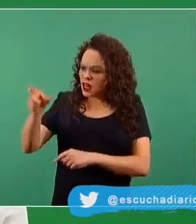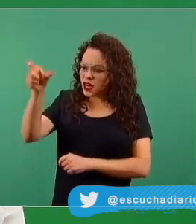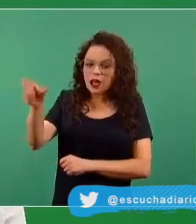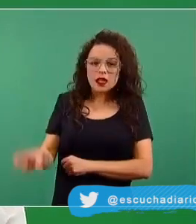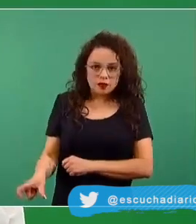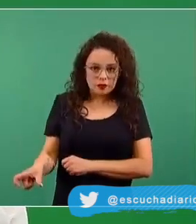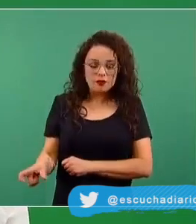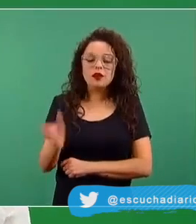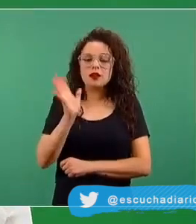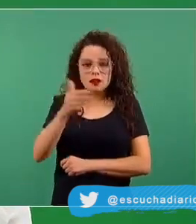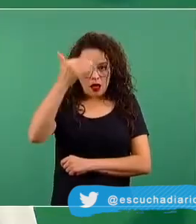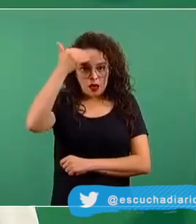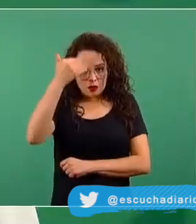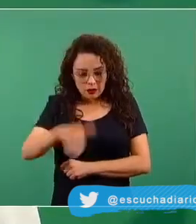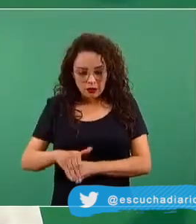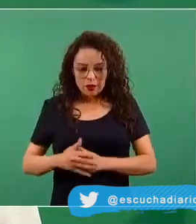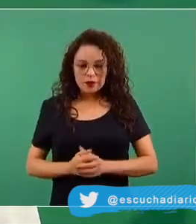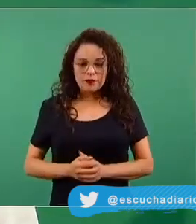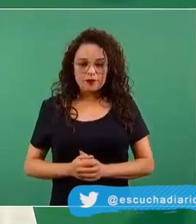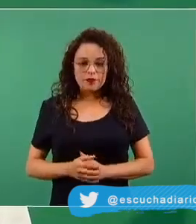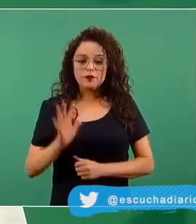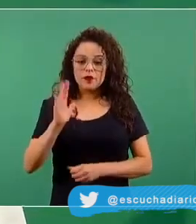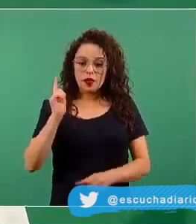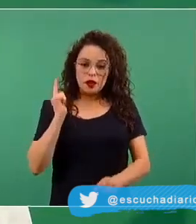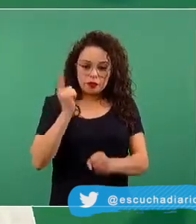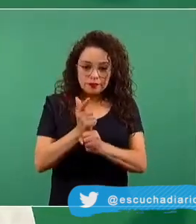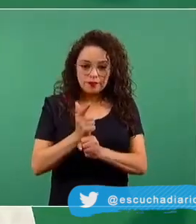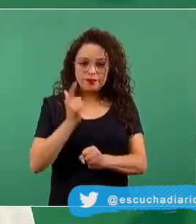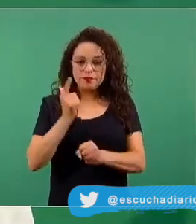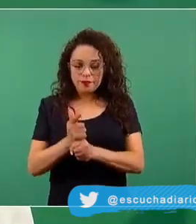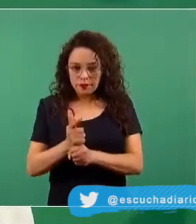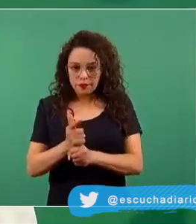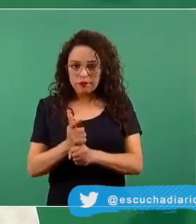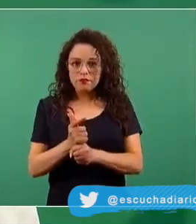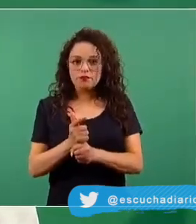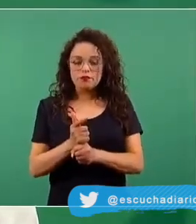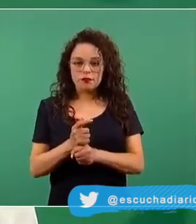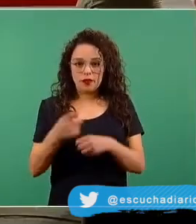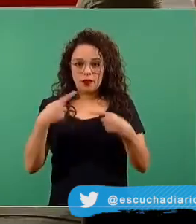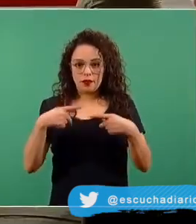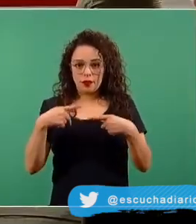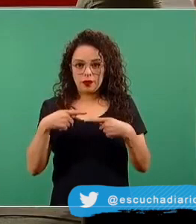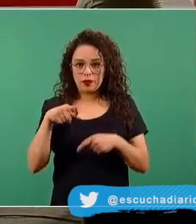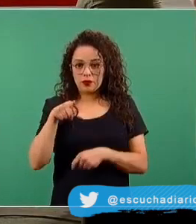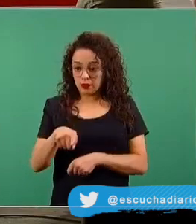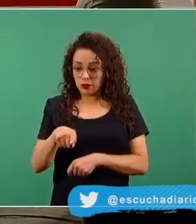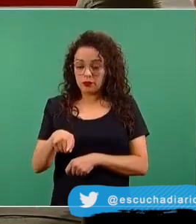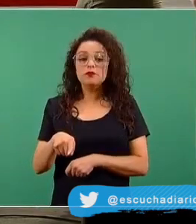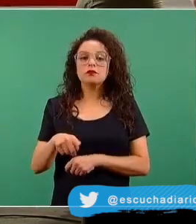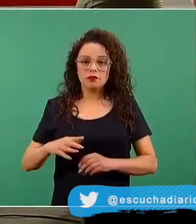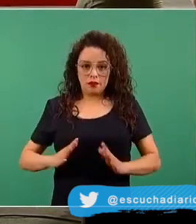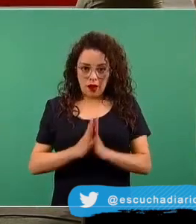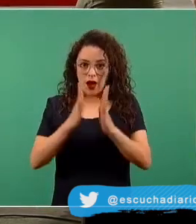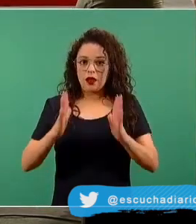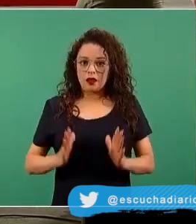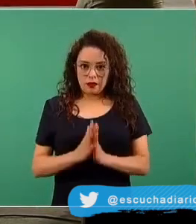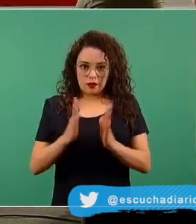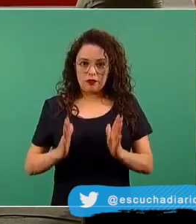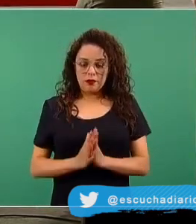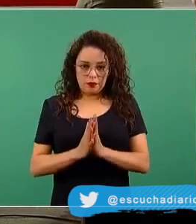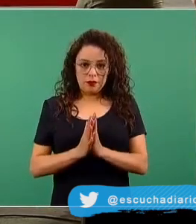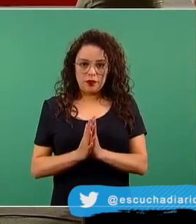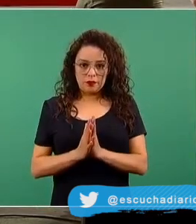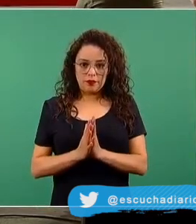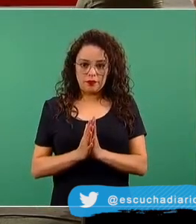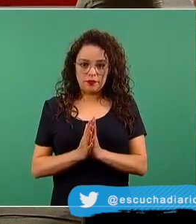tenemos perfectamente documentadas e identificadas a las personas que participan en el operativo. Sin prejuicio